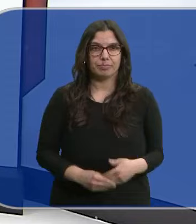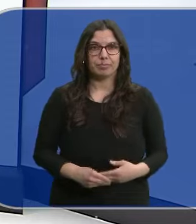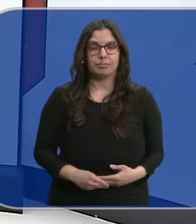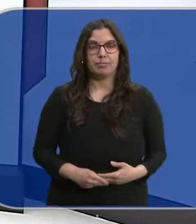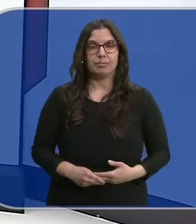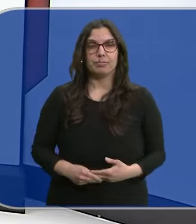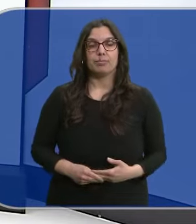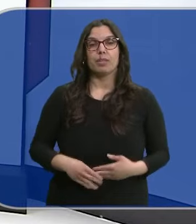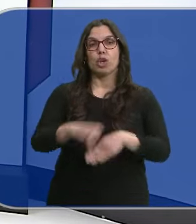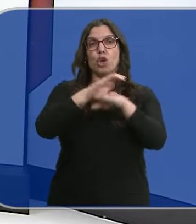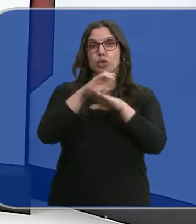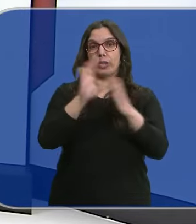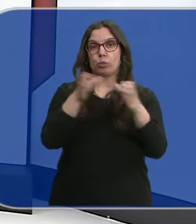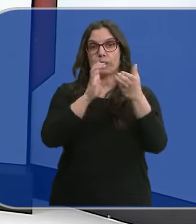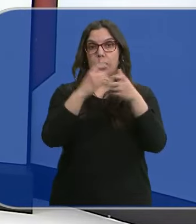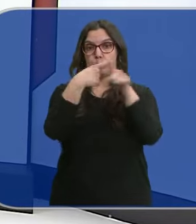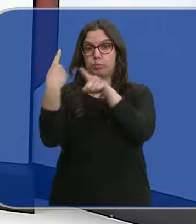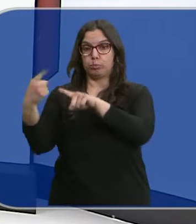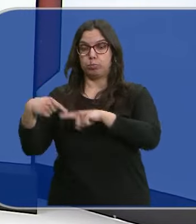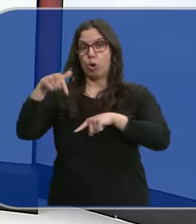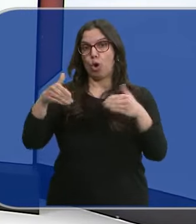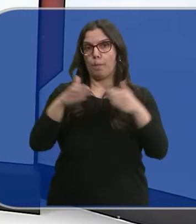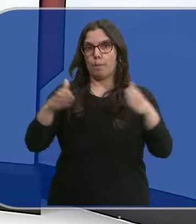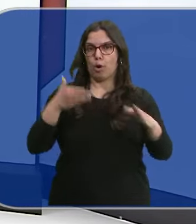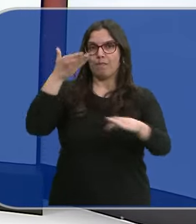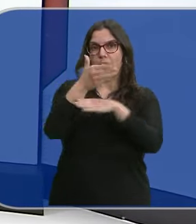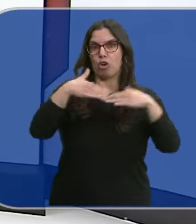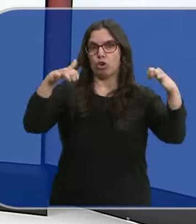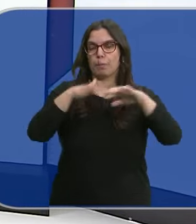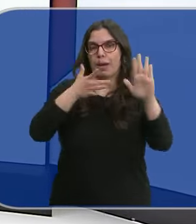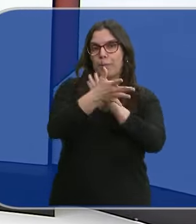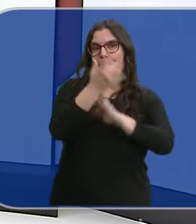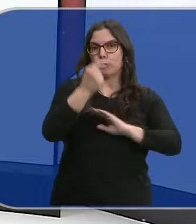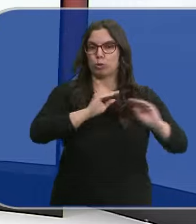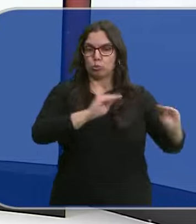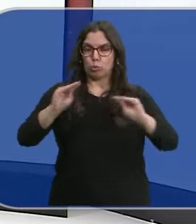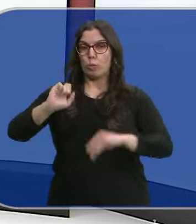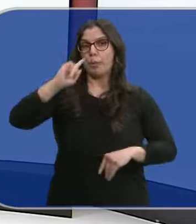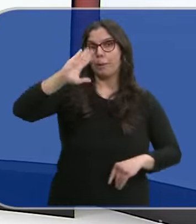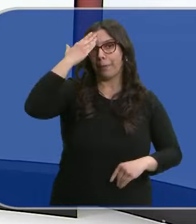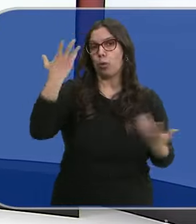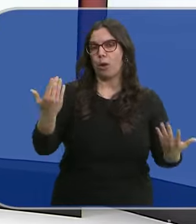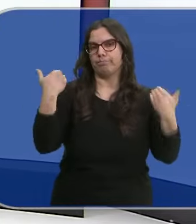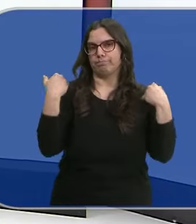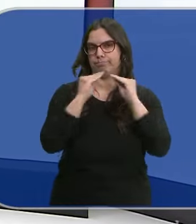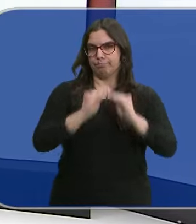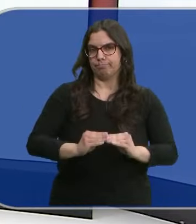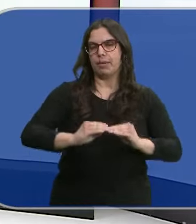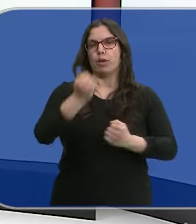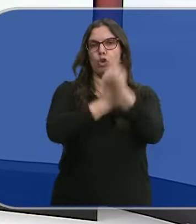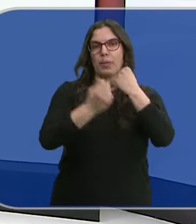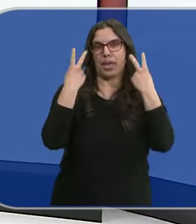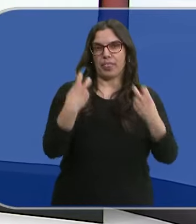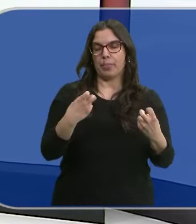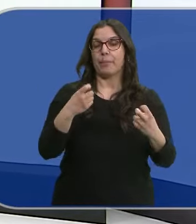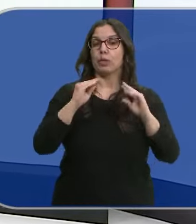Los distintos consejeros de la Junta han comenzado hoy a explicar sus presupuestos para este año en las Cortes. El primero ha sido quien los elabora, el de Economía y Hacienda.